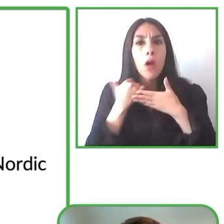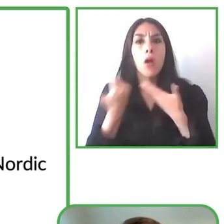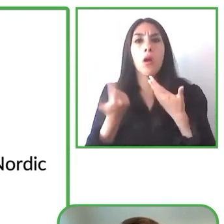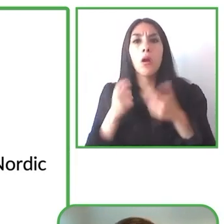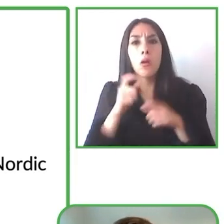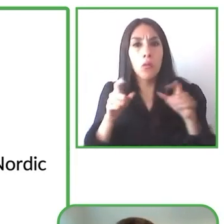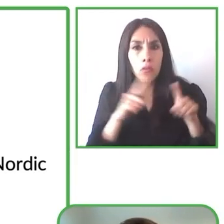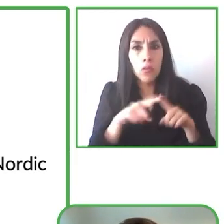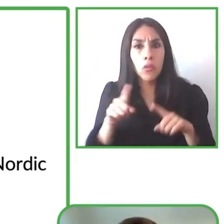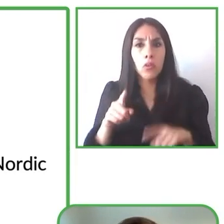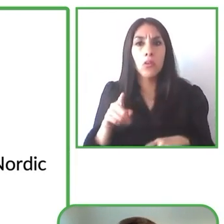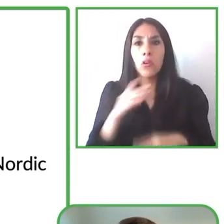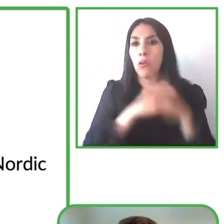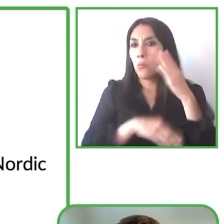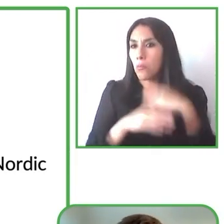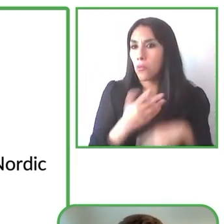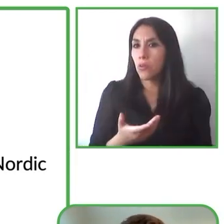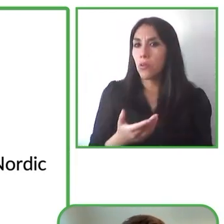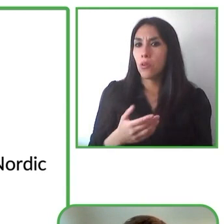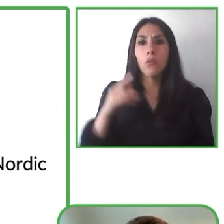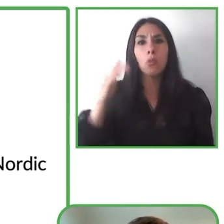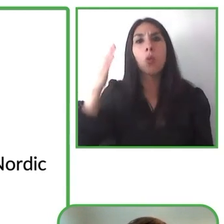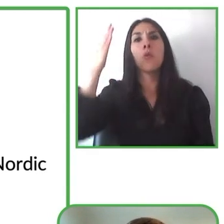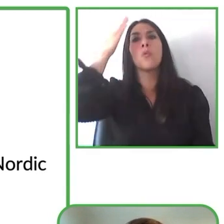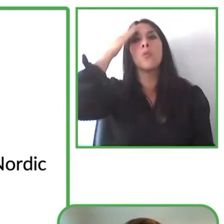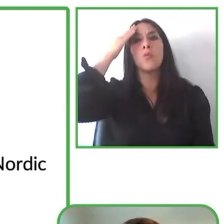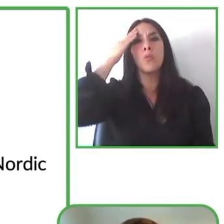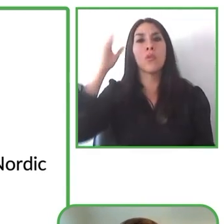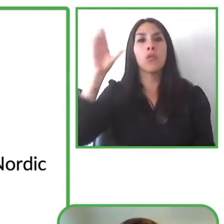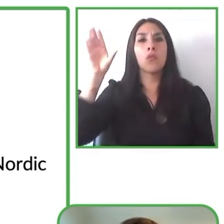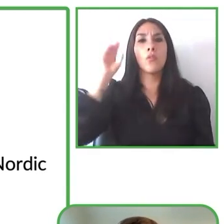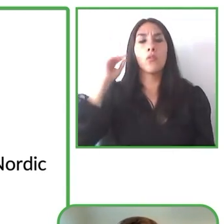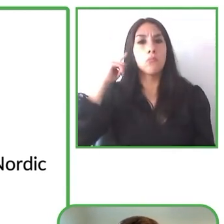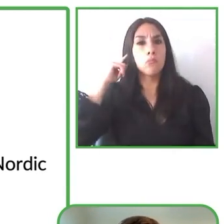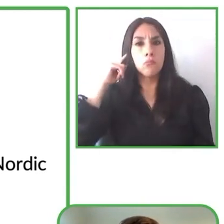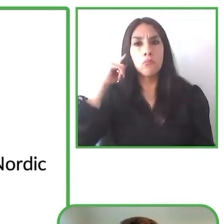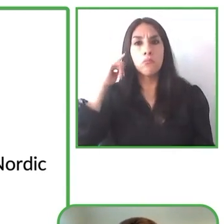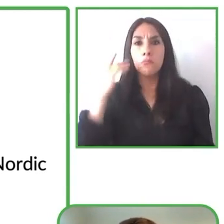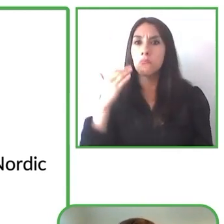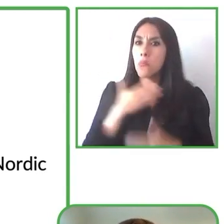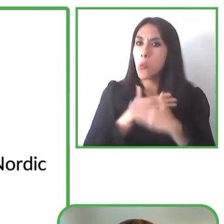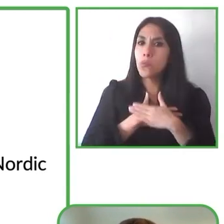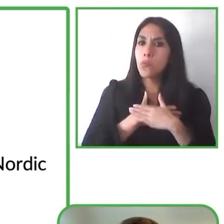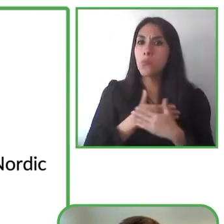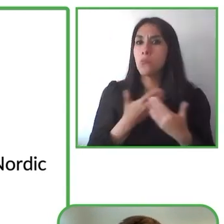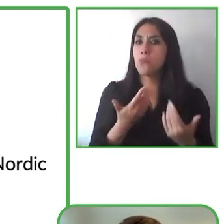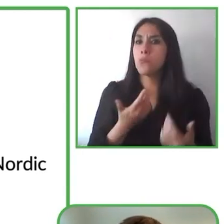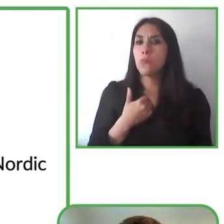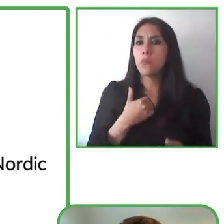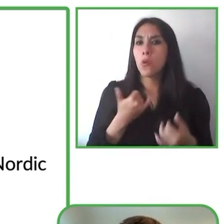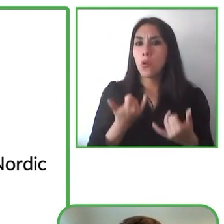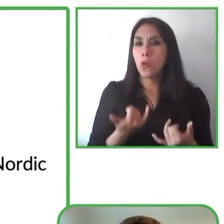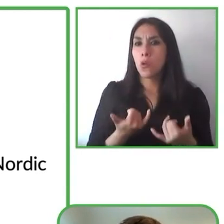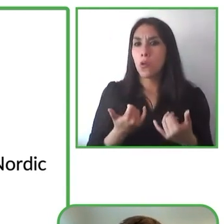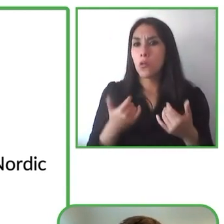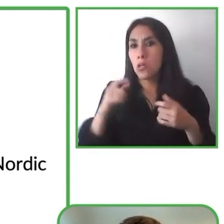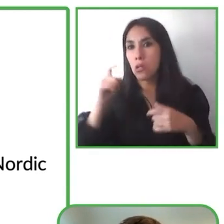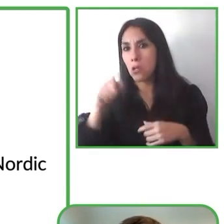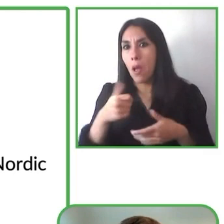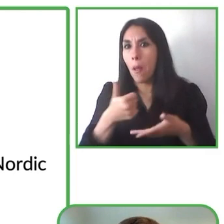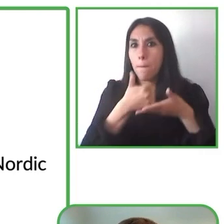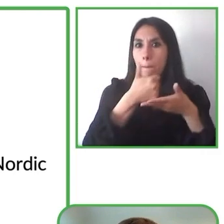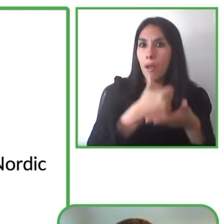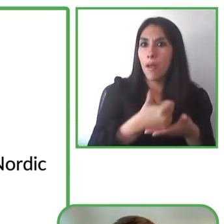fácil para cualquiera que lo necesita para poder entender la película y así